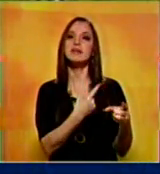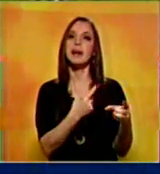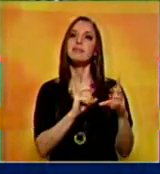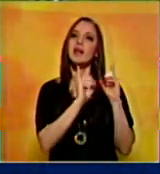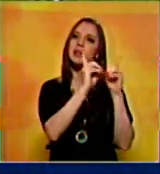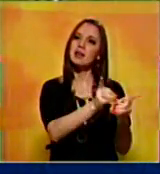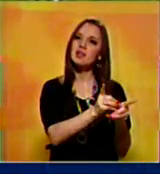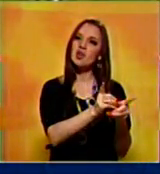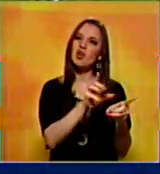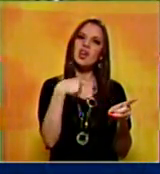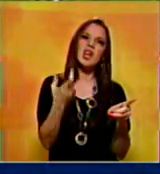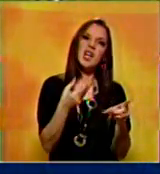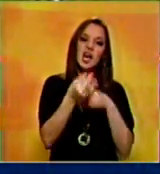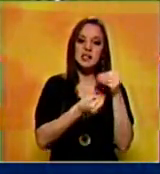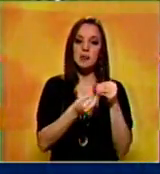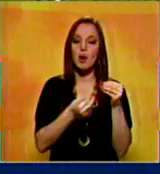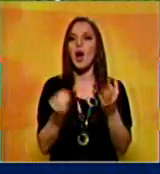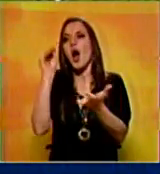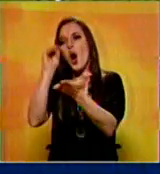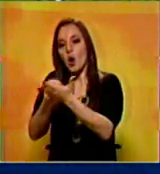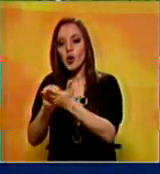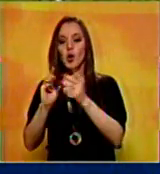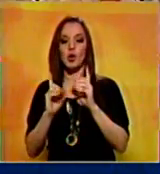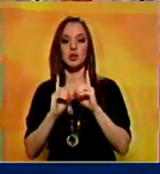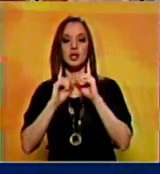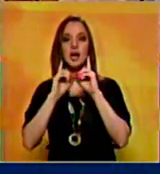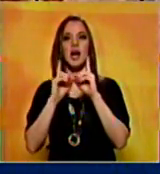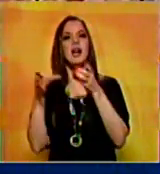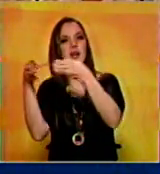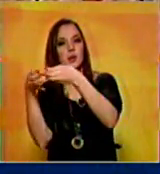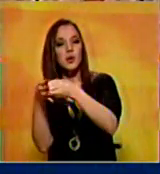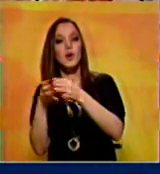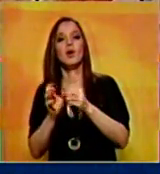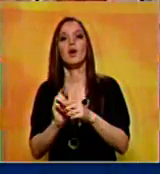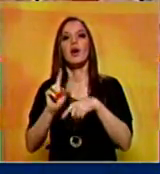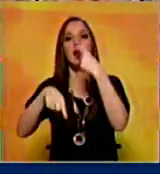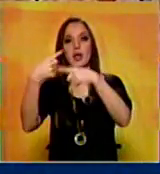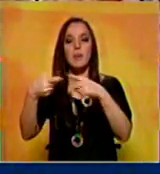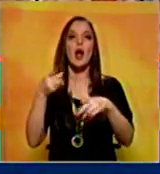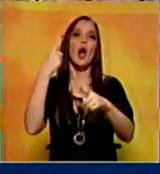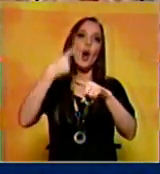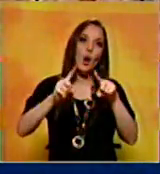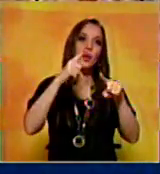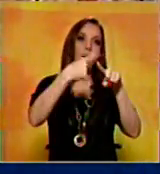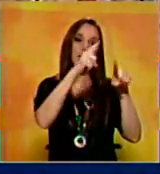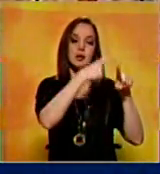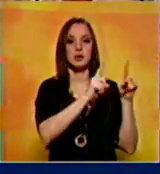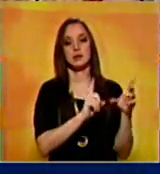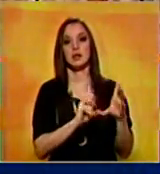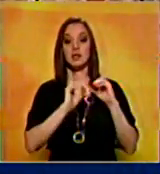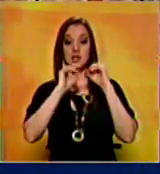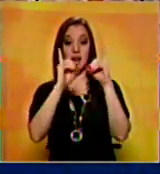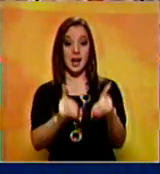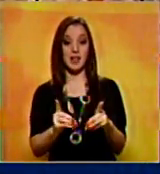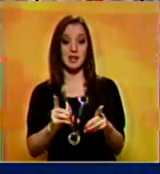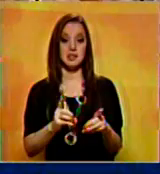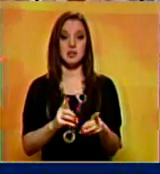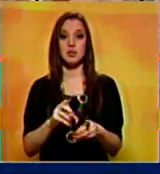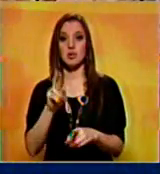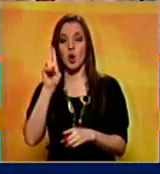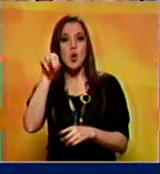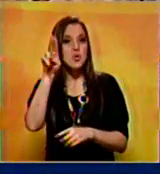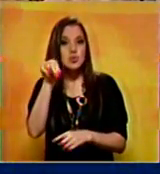y después esas reuniones se cancelan entonces la decisión propiamente dicha nunca se toma.